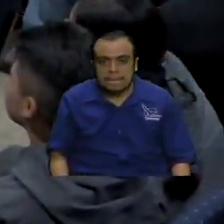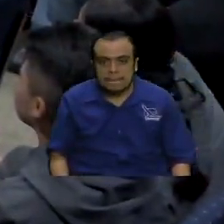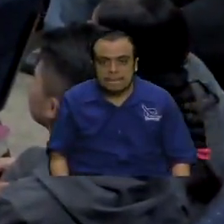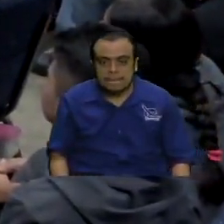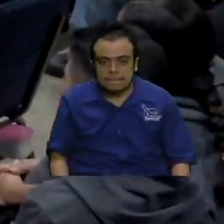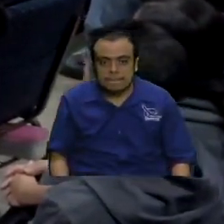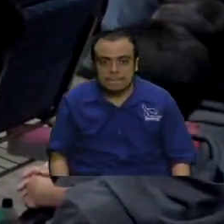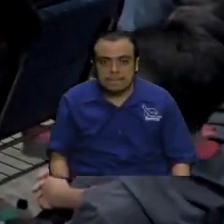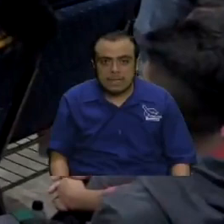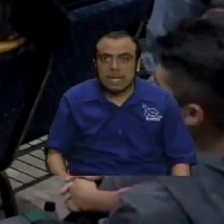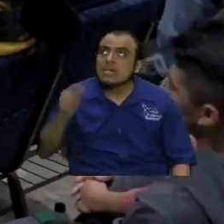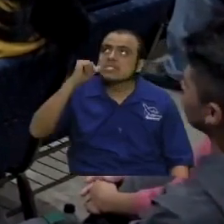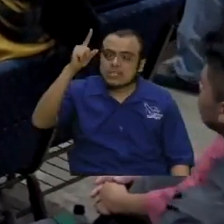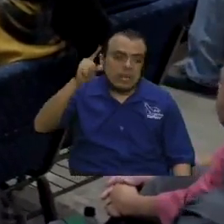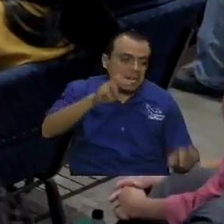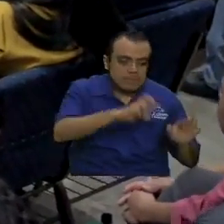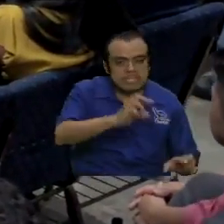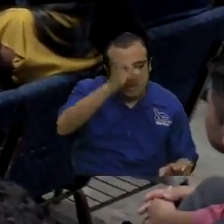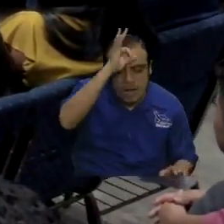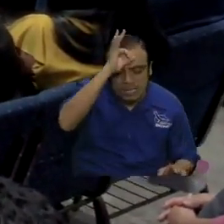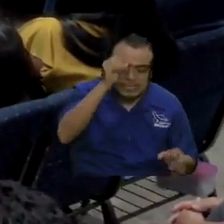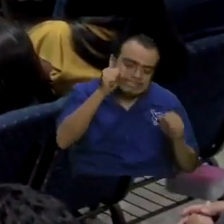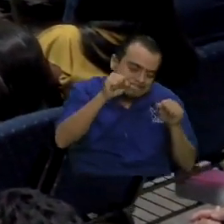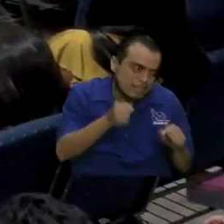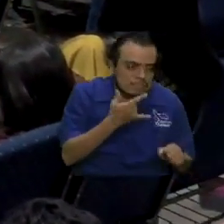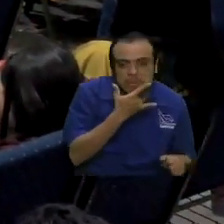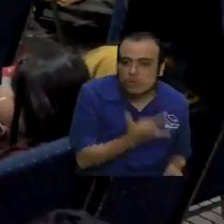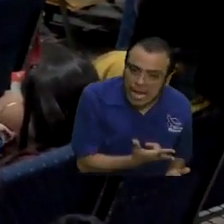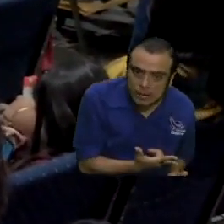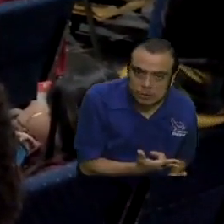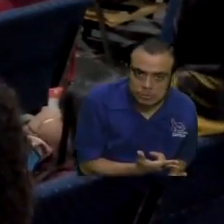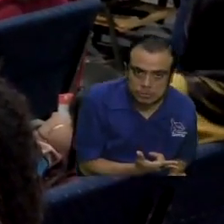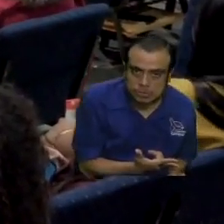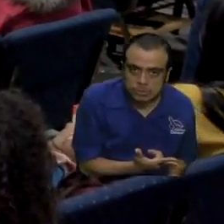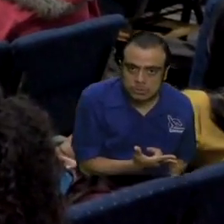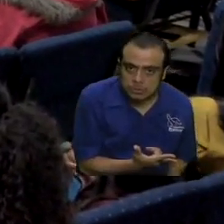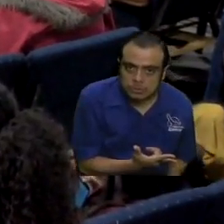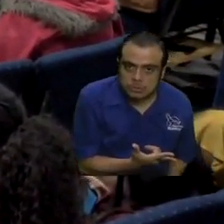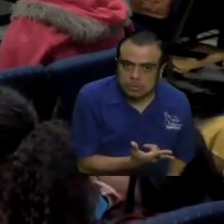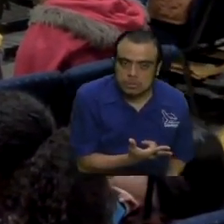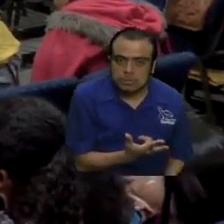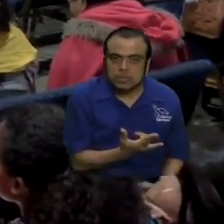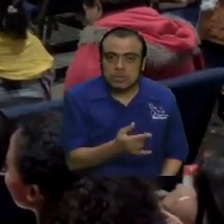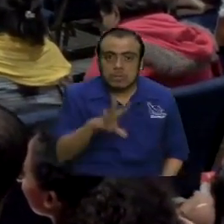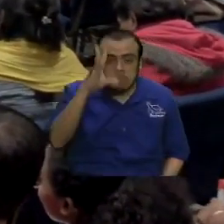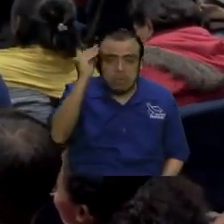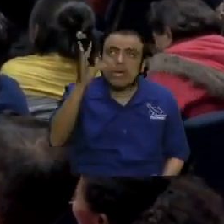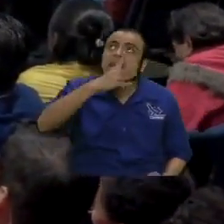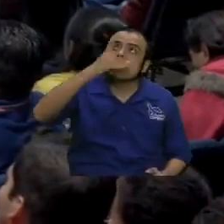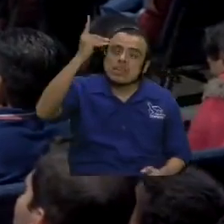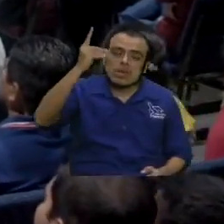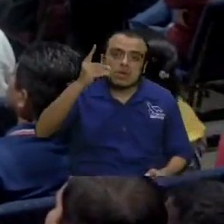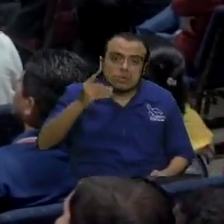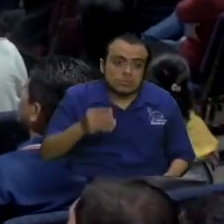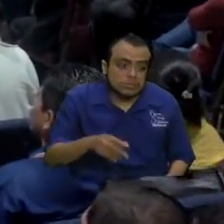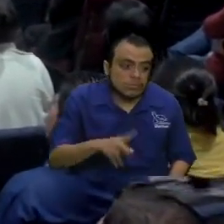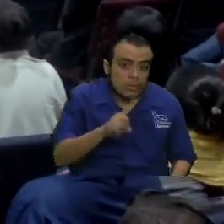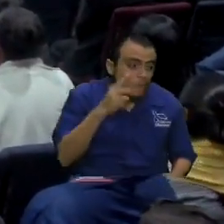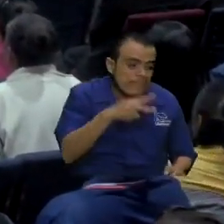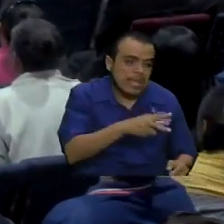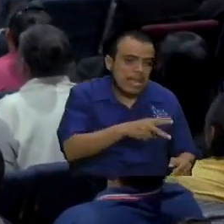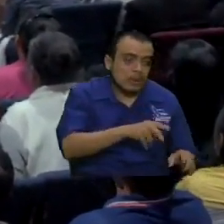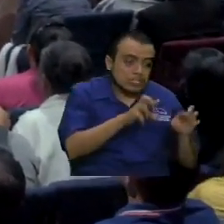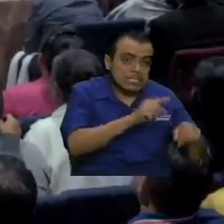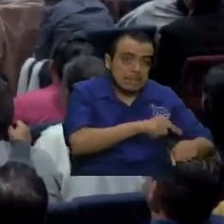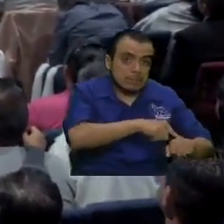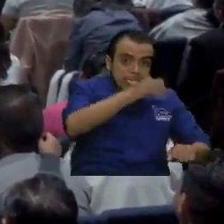el Señor los puede perdonar porque la Biblia dice pasando por alto los tiempos de ignorancia Dios manda que todo hombre se arrepienta en